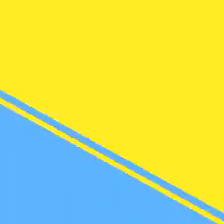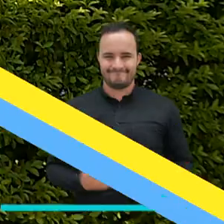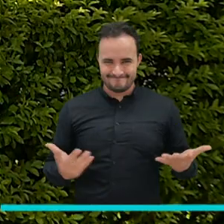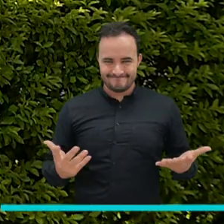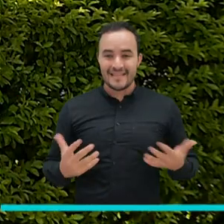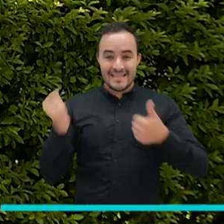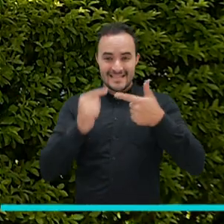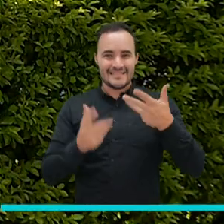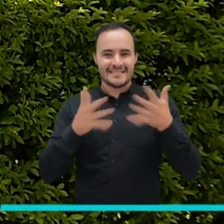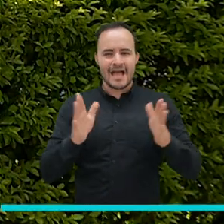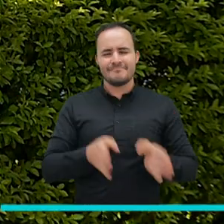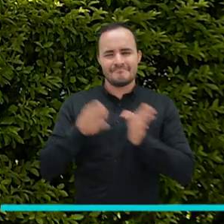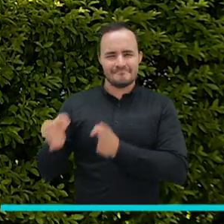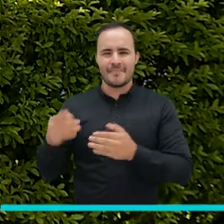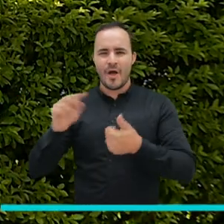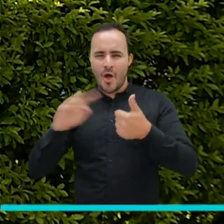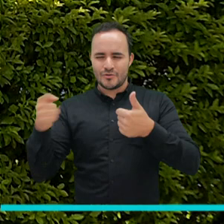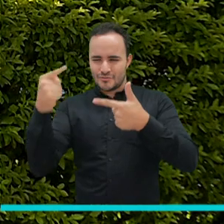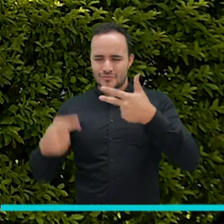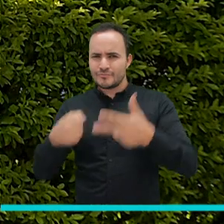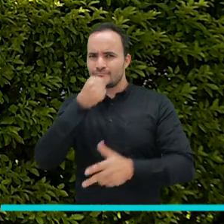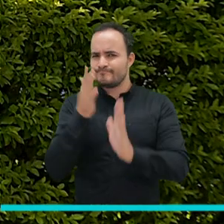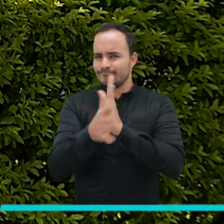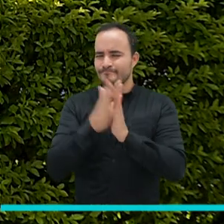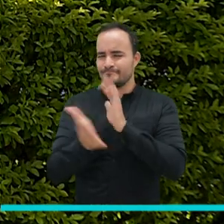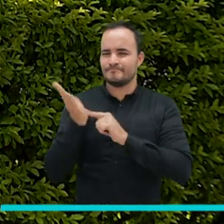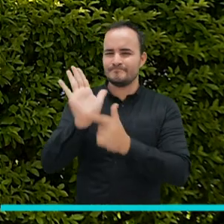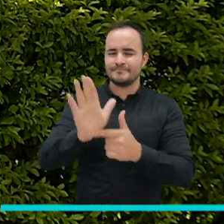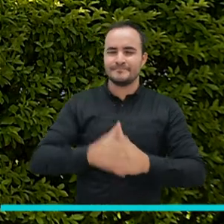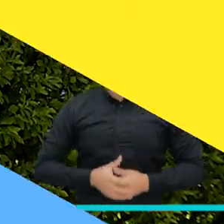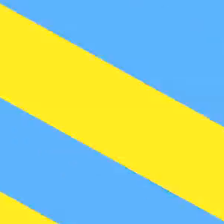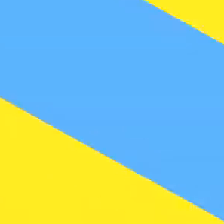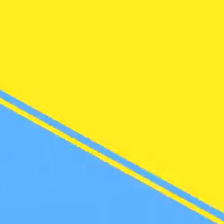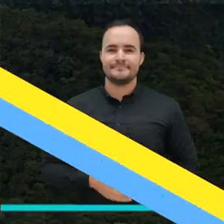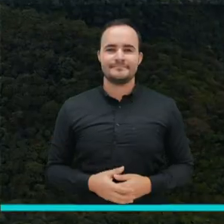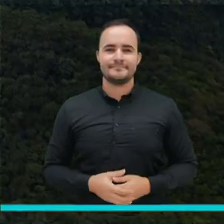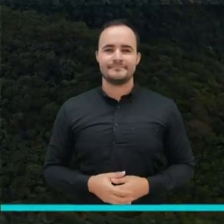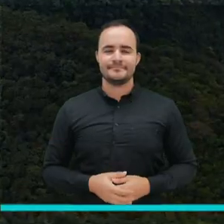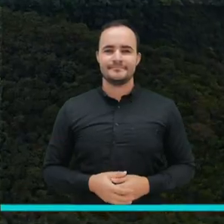Los invitamos a conocer otras noticias y datos destacados de la semana.